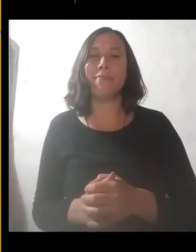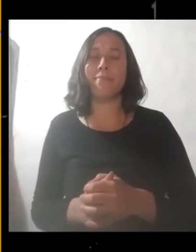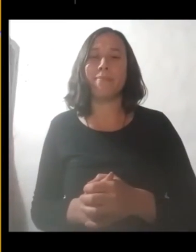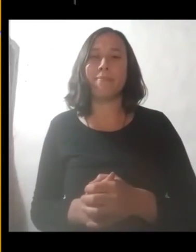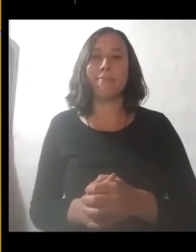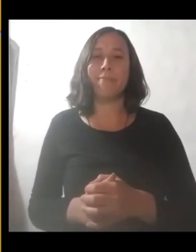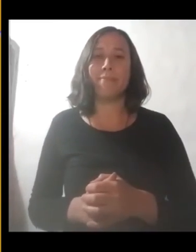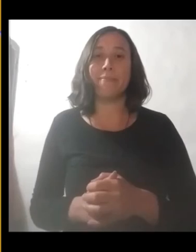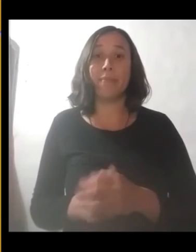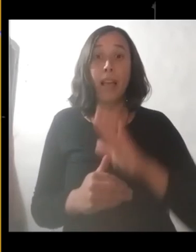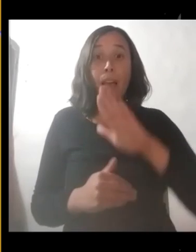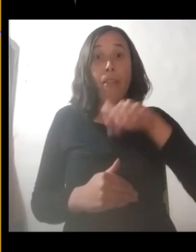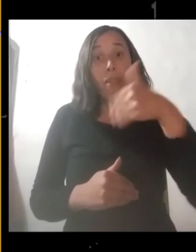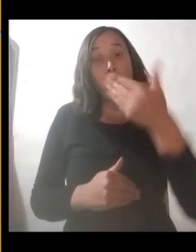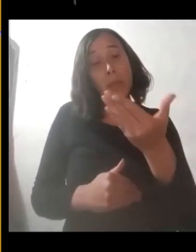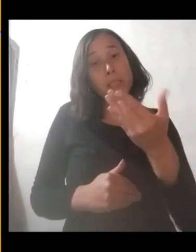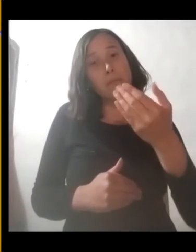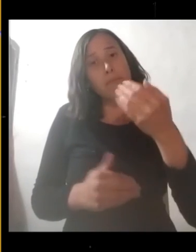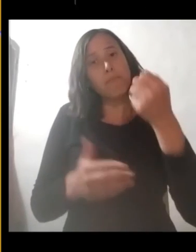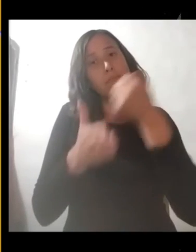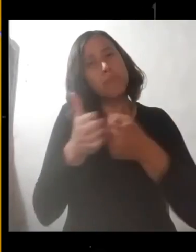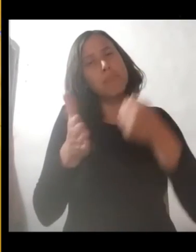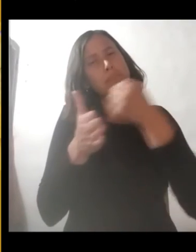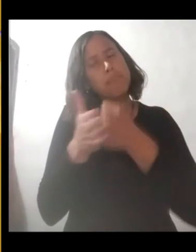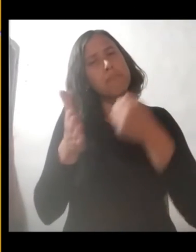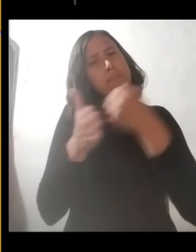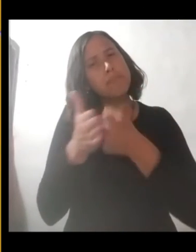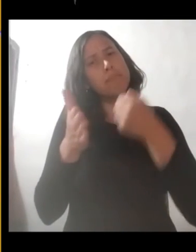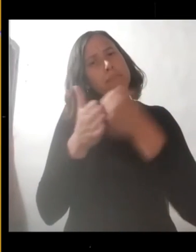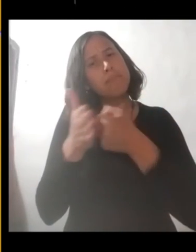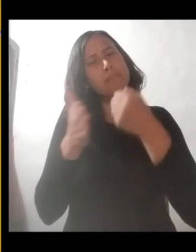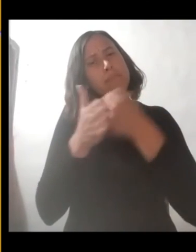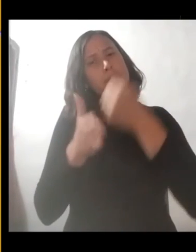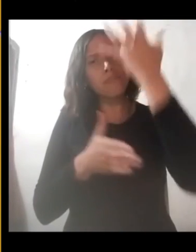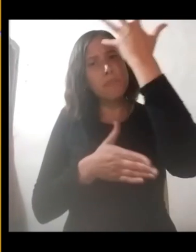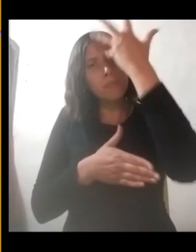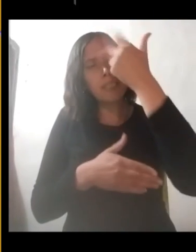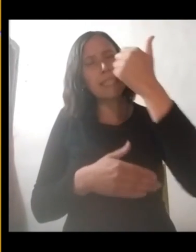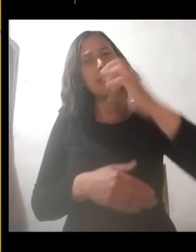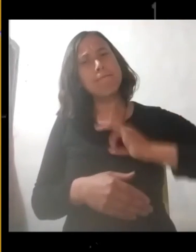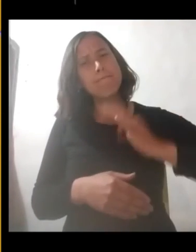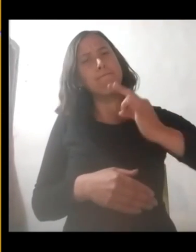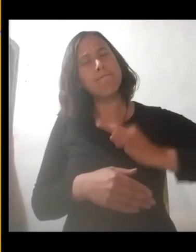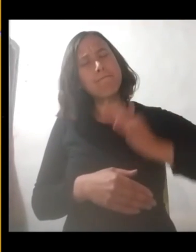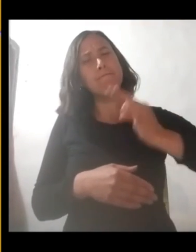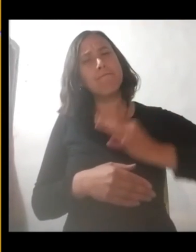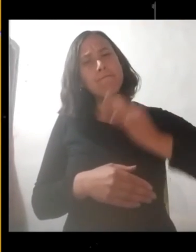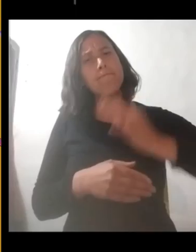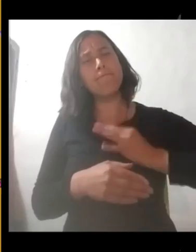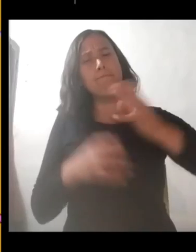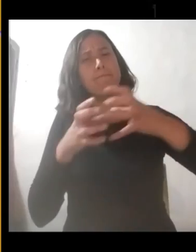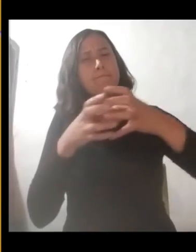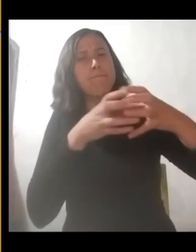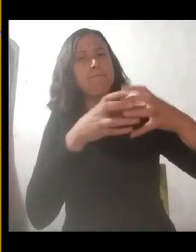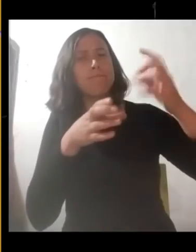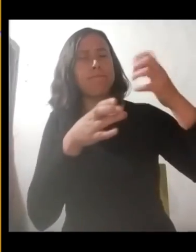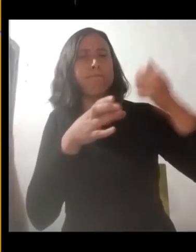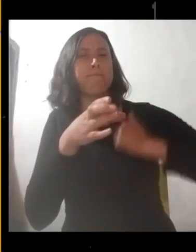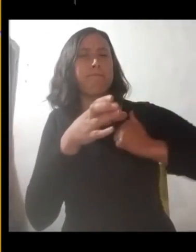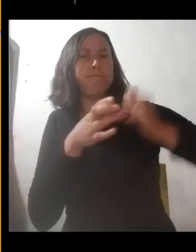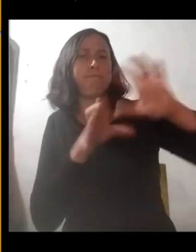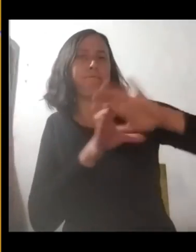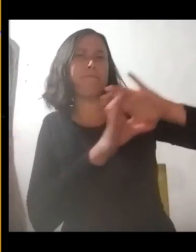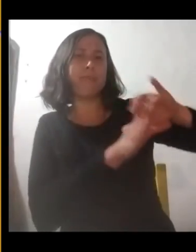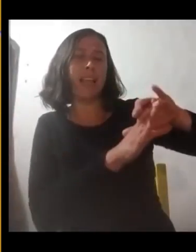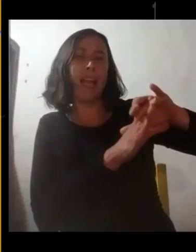Después de muchos años de militar, se dio su ejército y junto a su hija Mercedes, deciden ir a